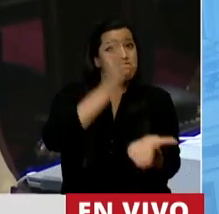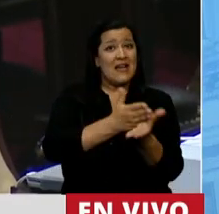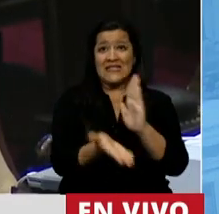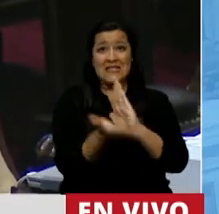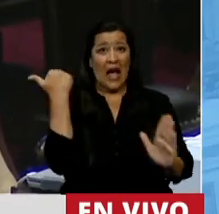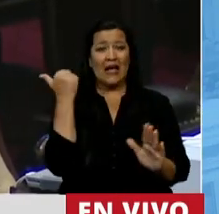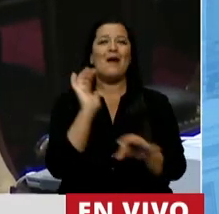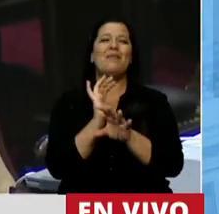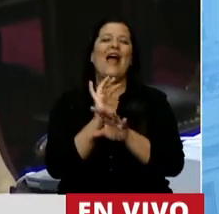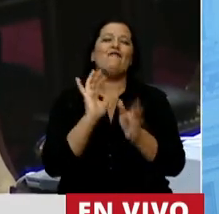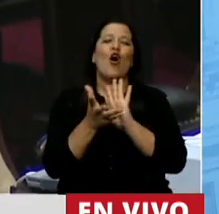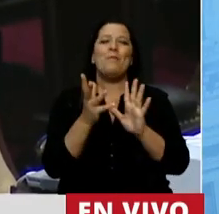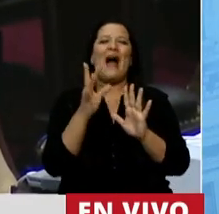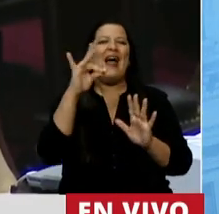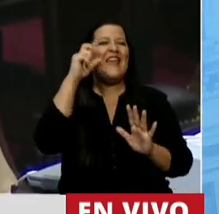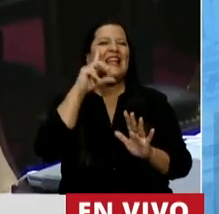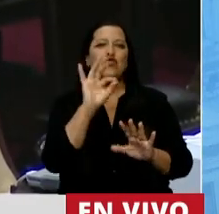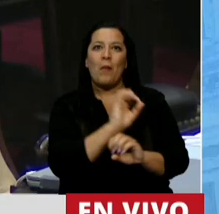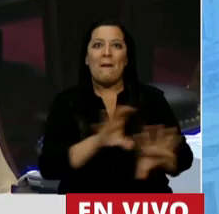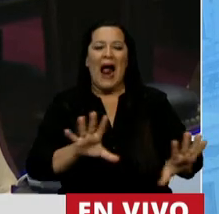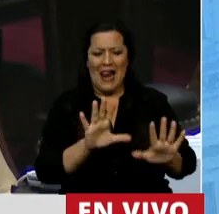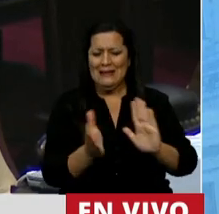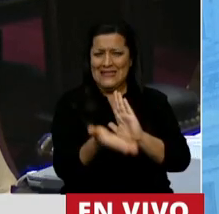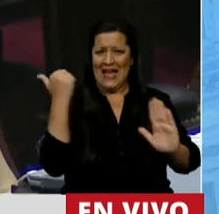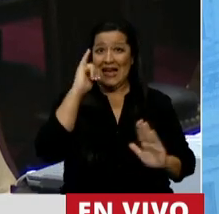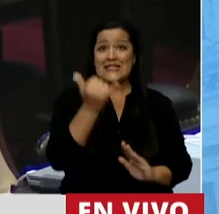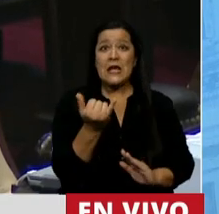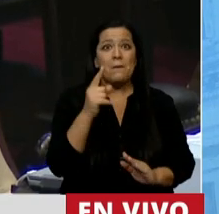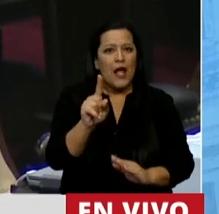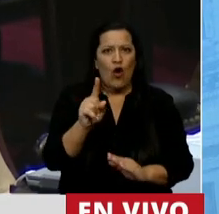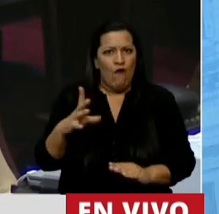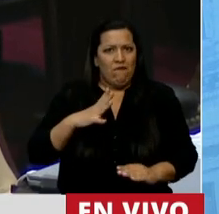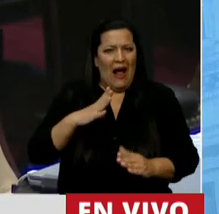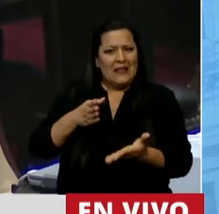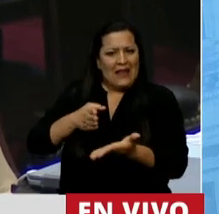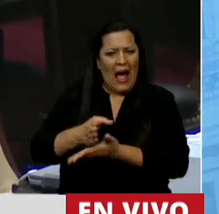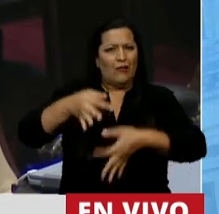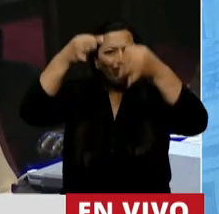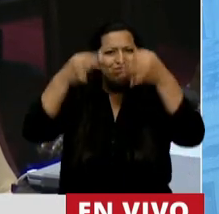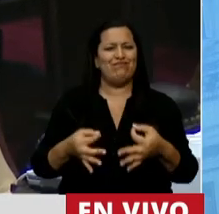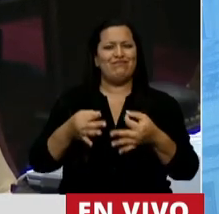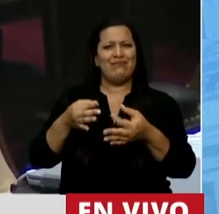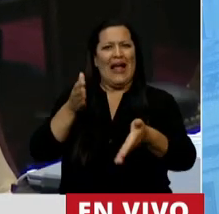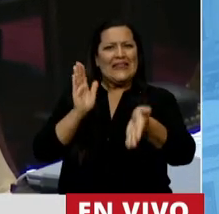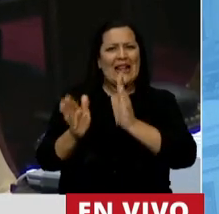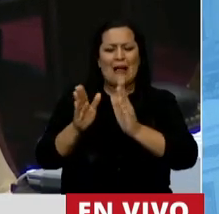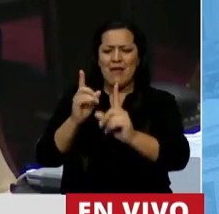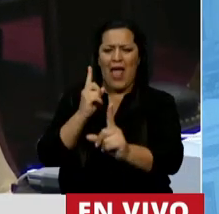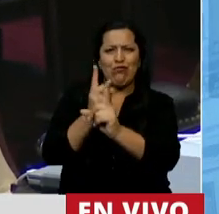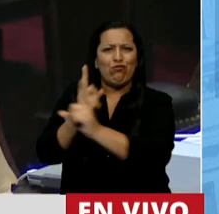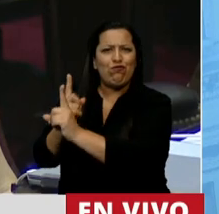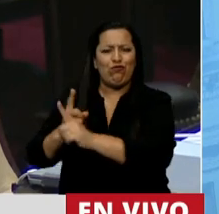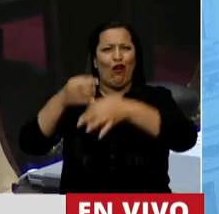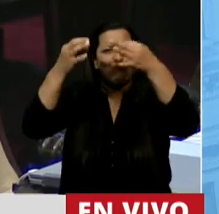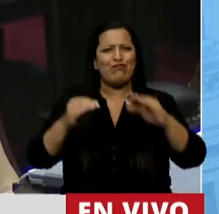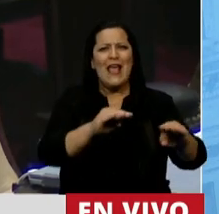deja de ser un delito. Pero no garantizamos el acceso a un tratamiento igualitario para todas las mujeres y personas